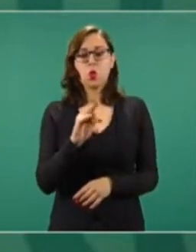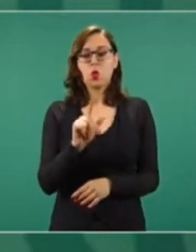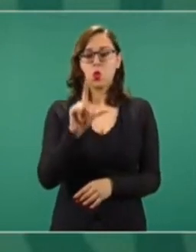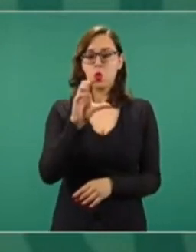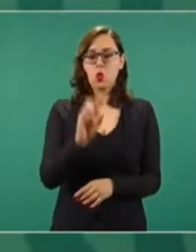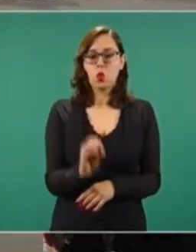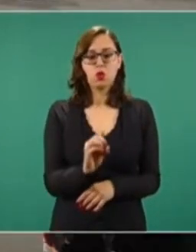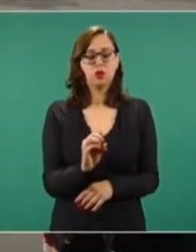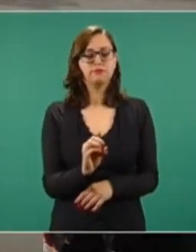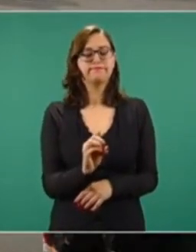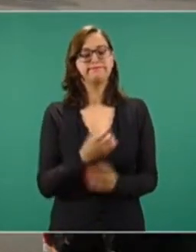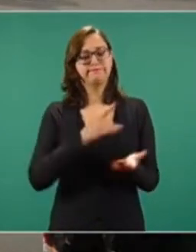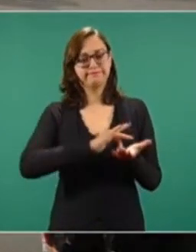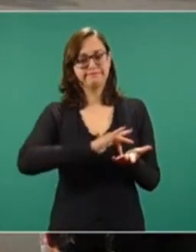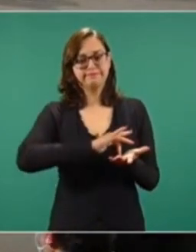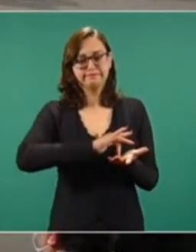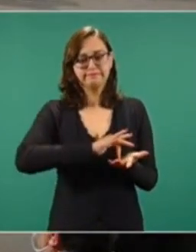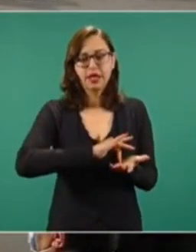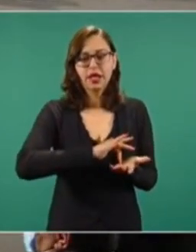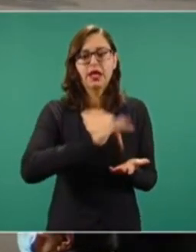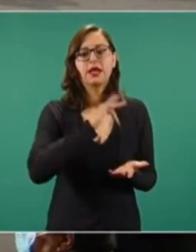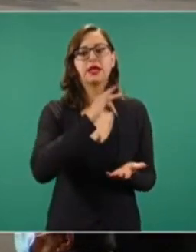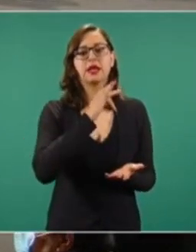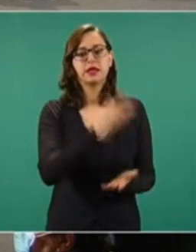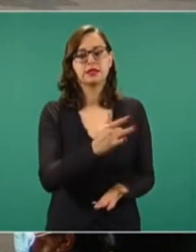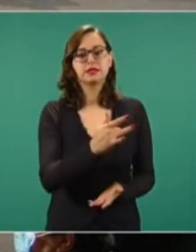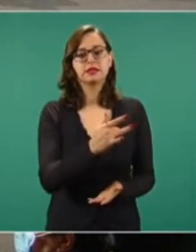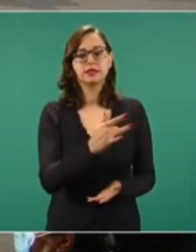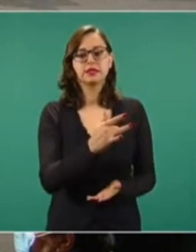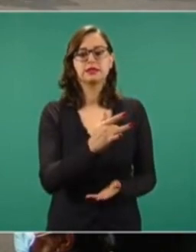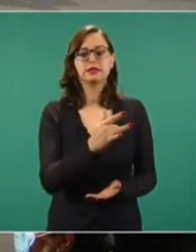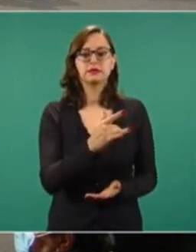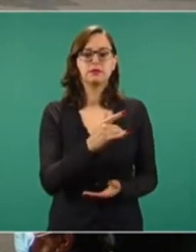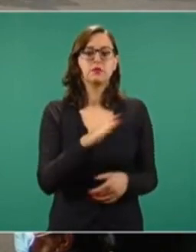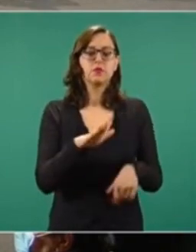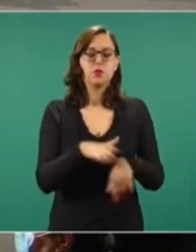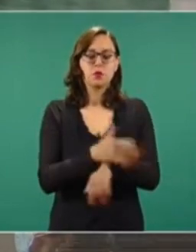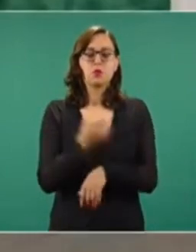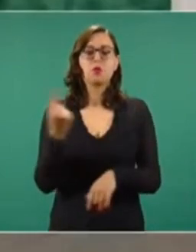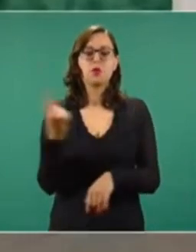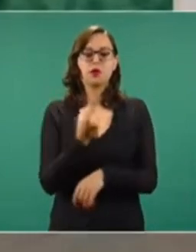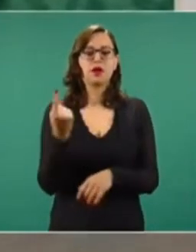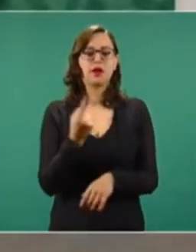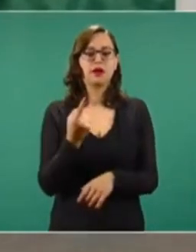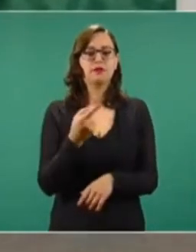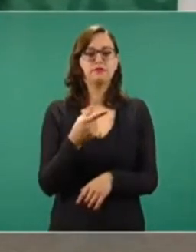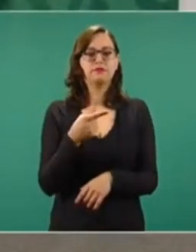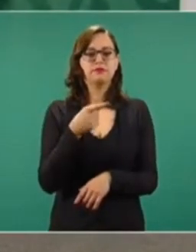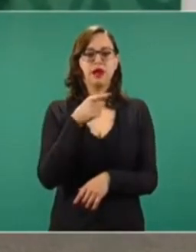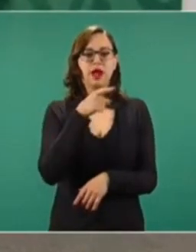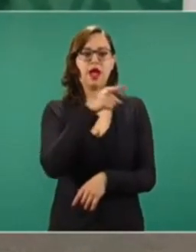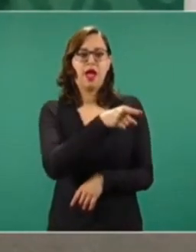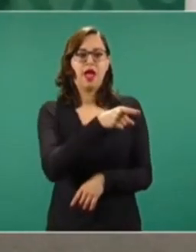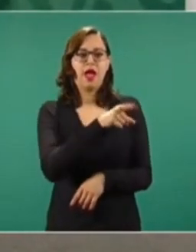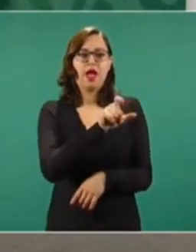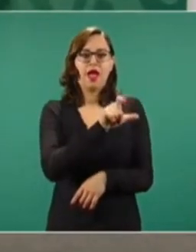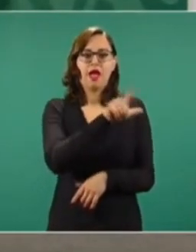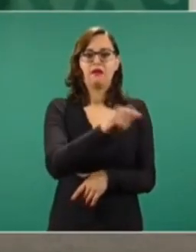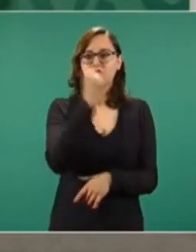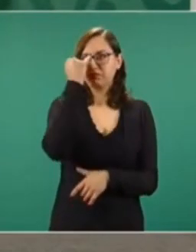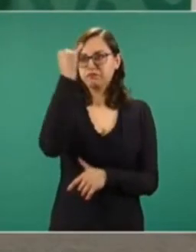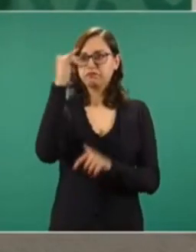la reforma del artículo cuarto de la